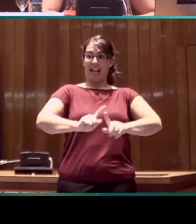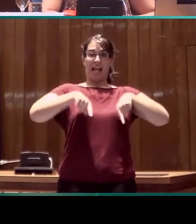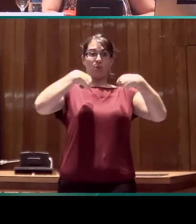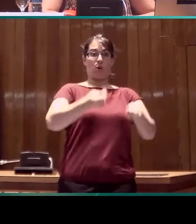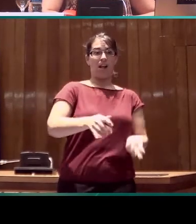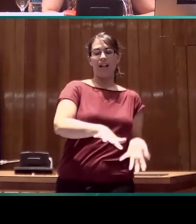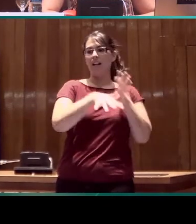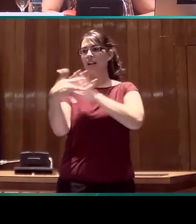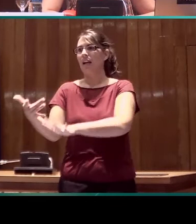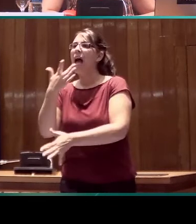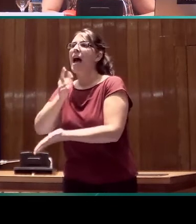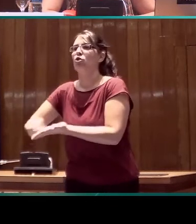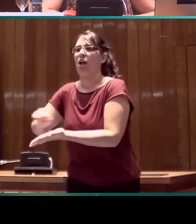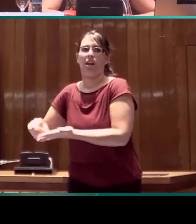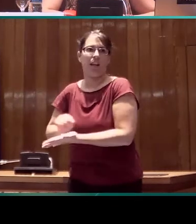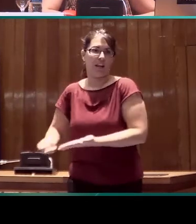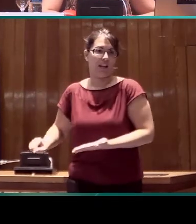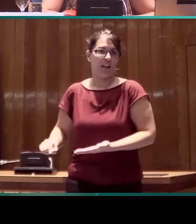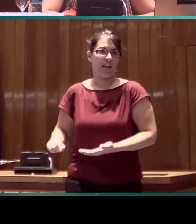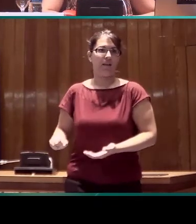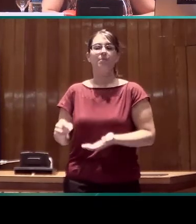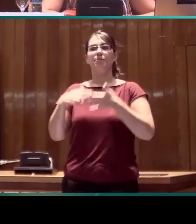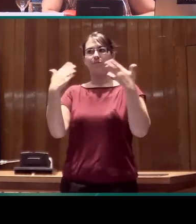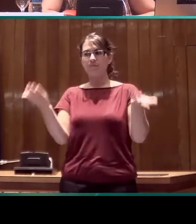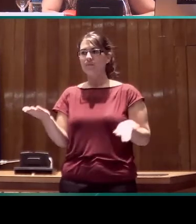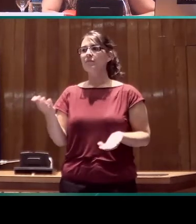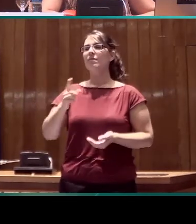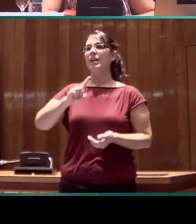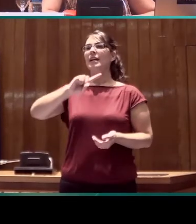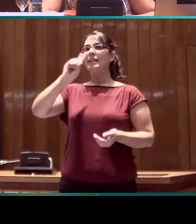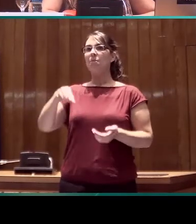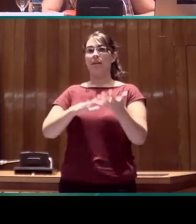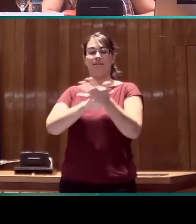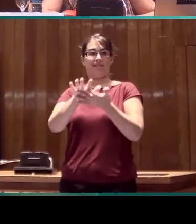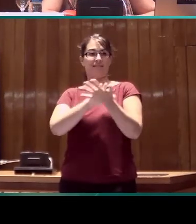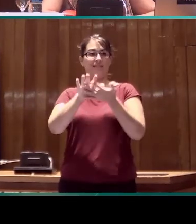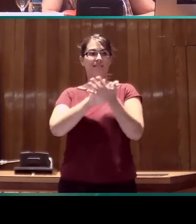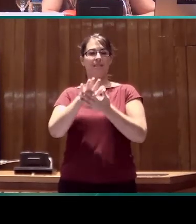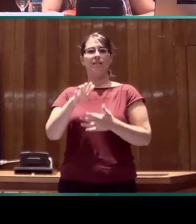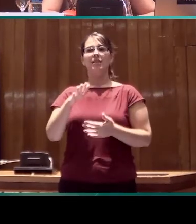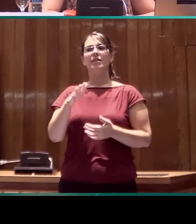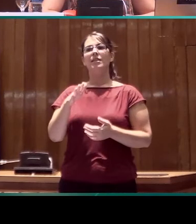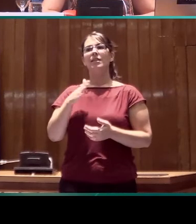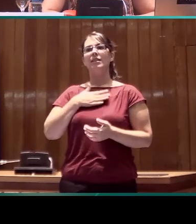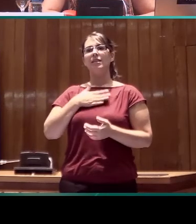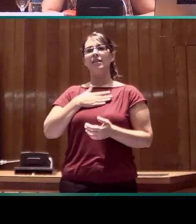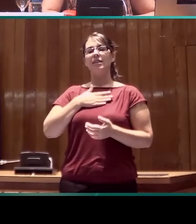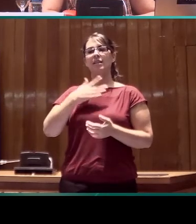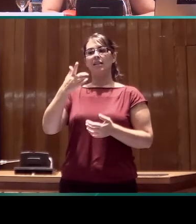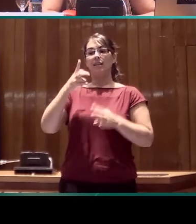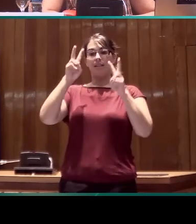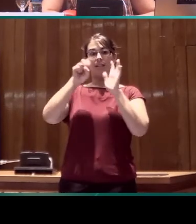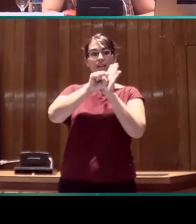Me referiré también a cómo se adaptan a una lengua como la LSE. Y pasaré